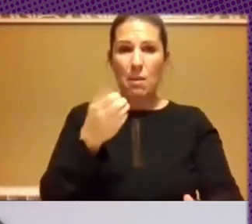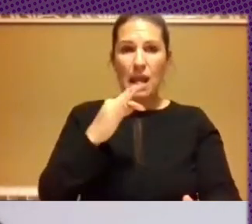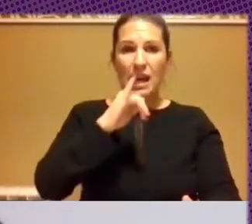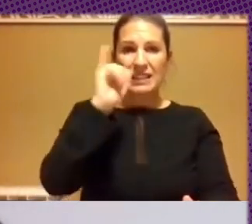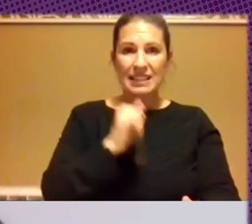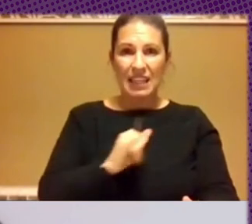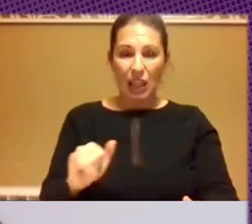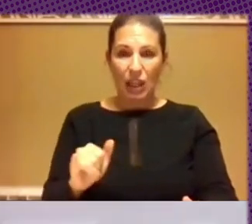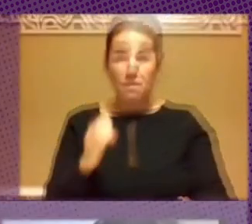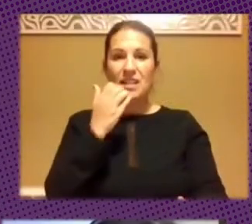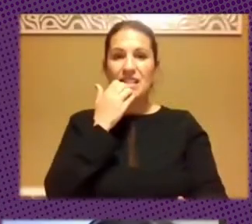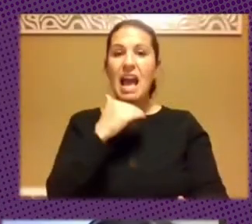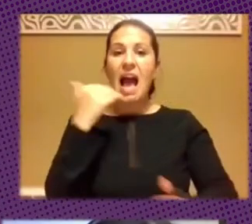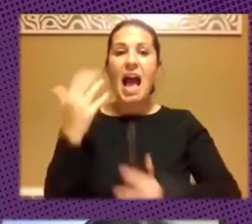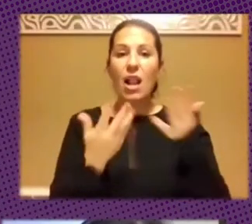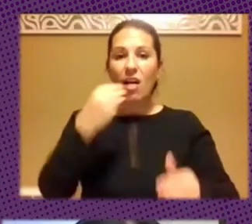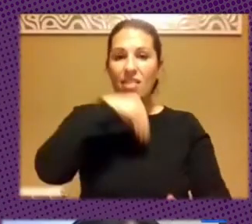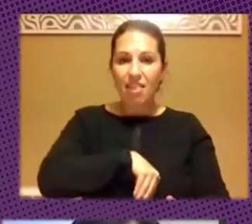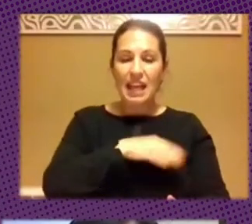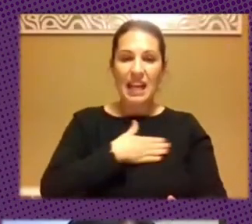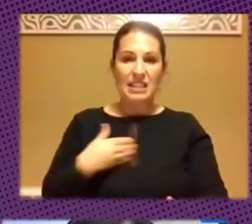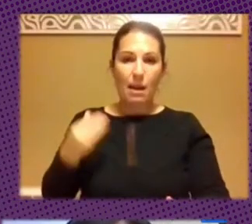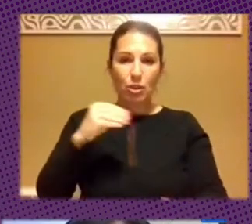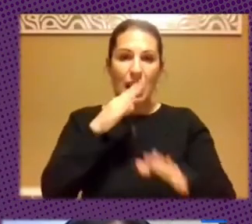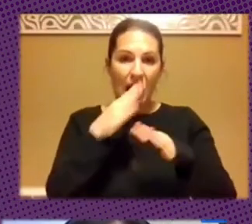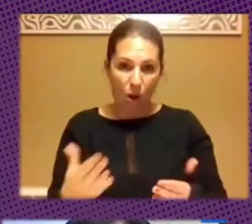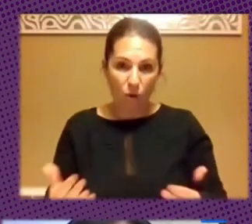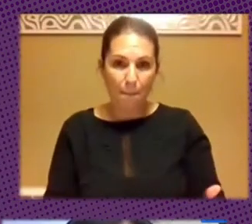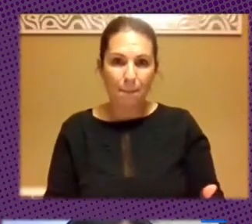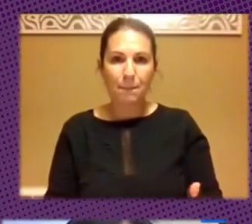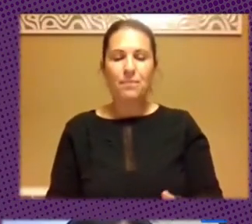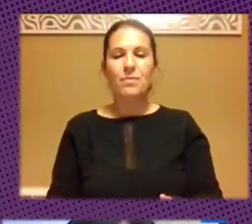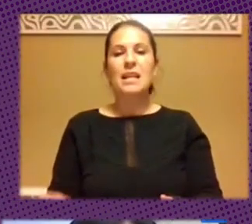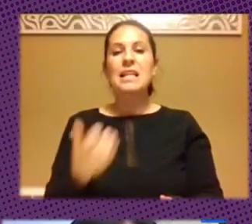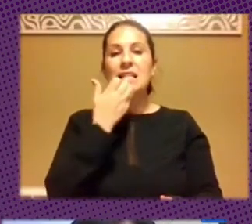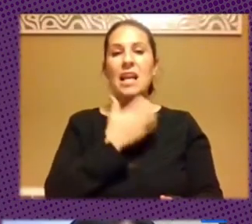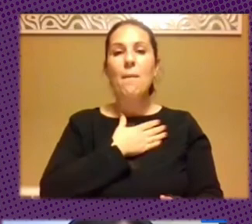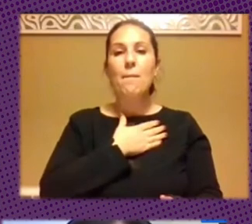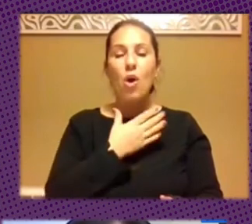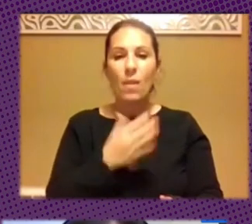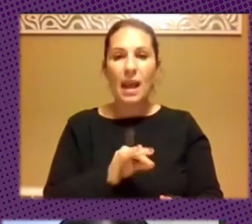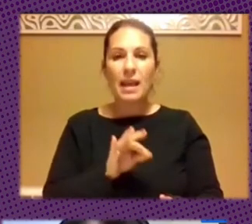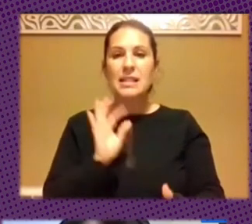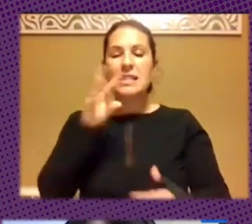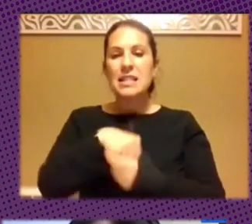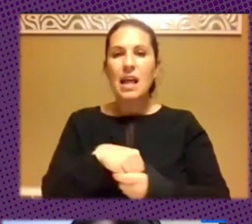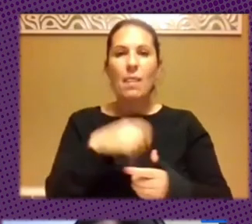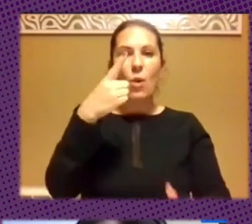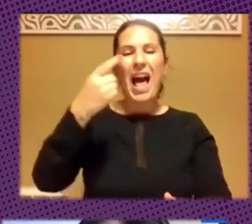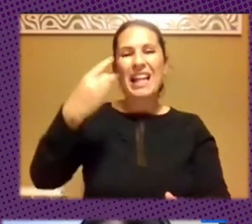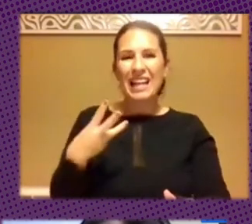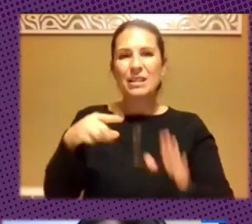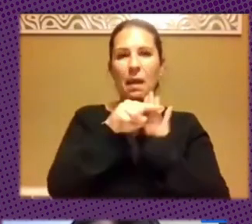si se os quedó algo en el camino queréis aportar algo al debate hacerlo ahora y si podéis responder de una a tres medidas cuáles serían las medidas que